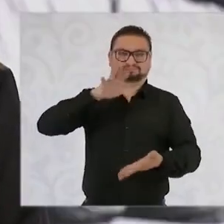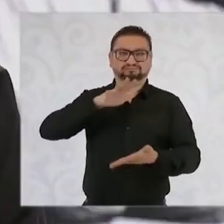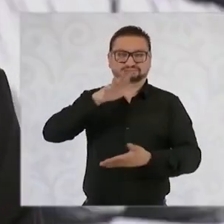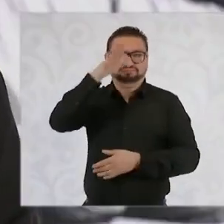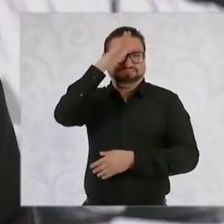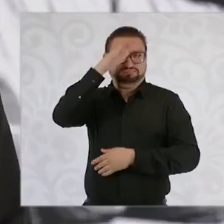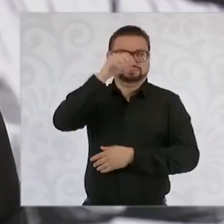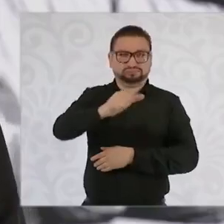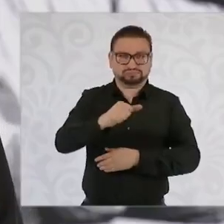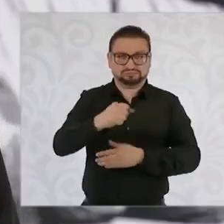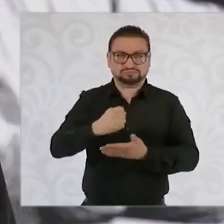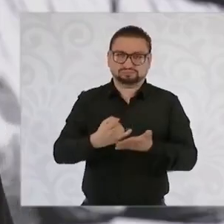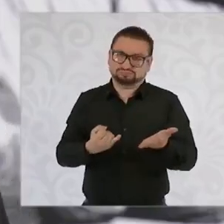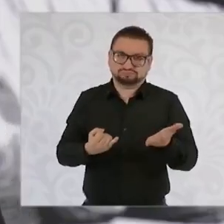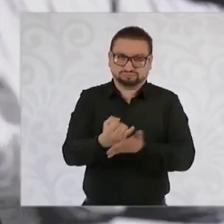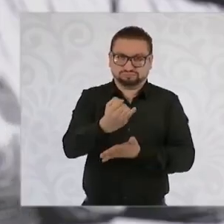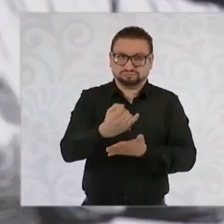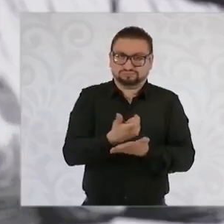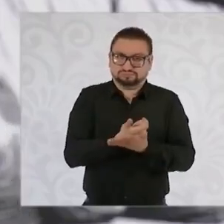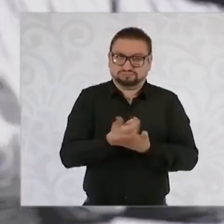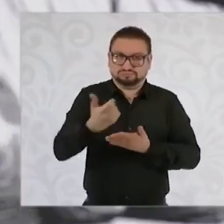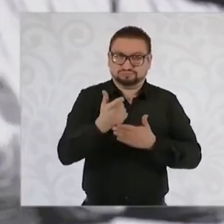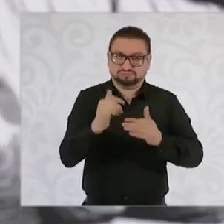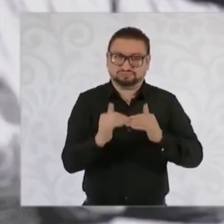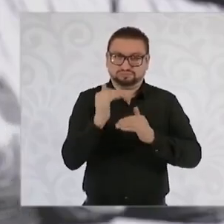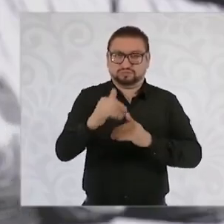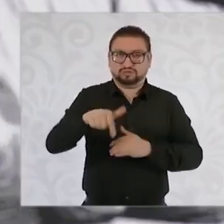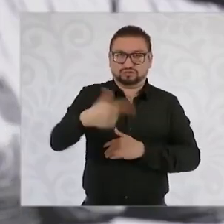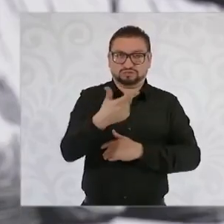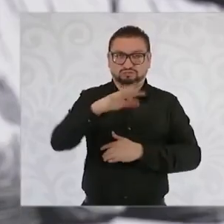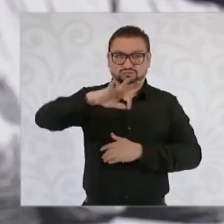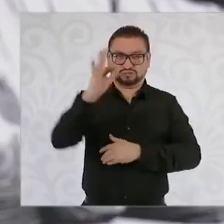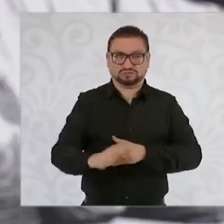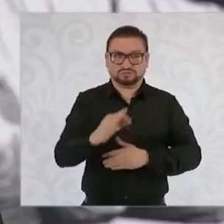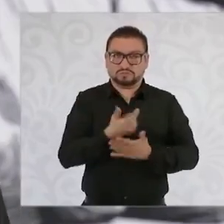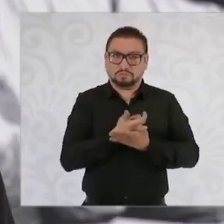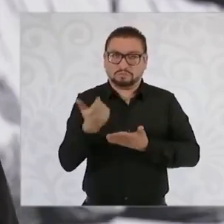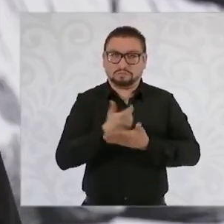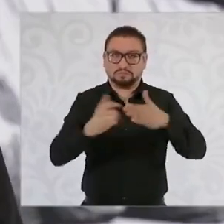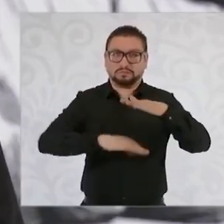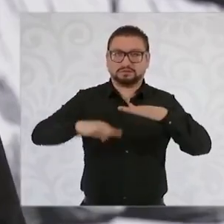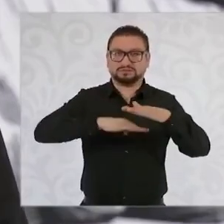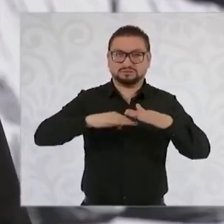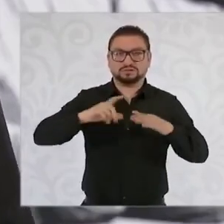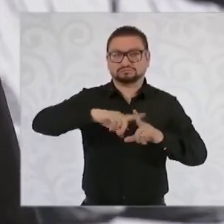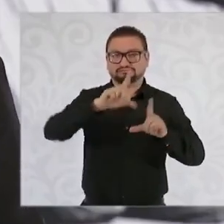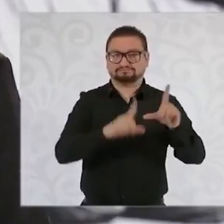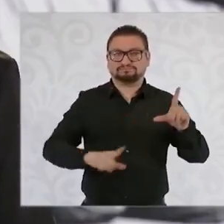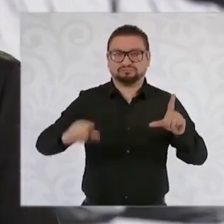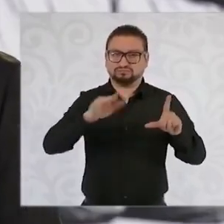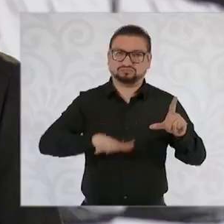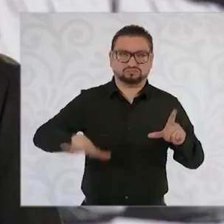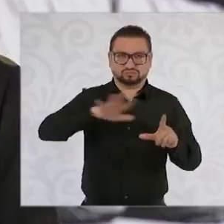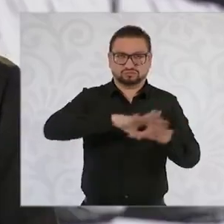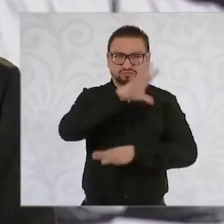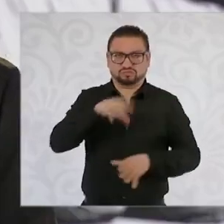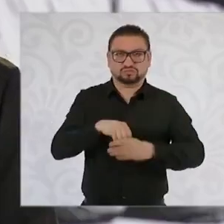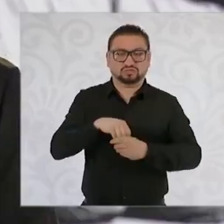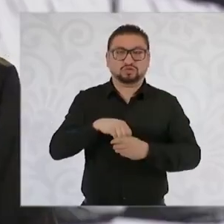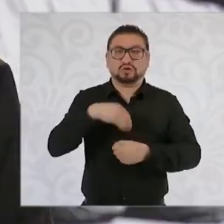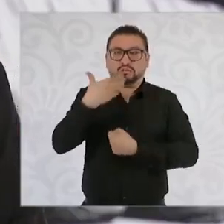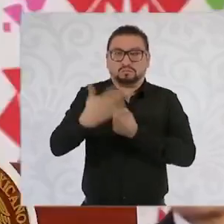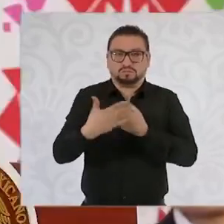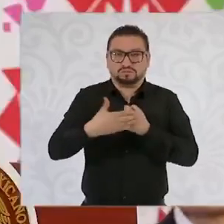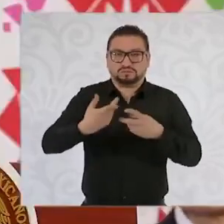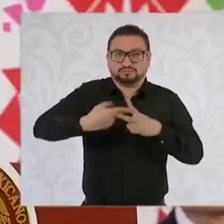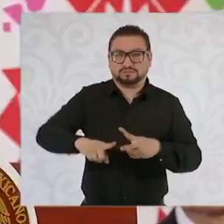Se decreta así el incremento del 12 por ciento a los salarios mínimos en todo el país, que entrará en vigor